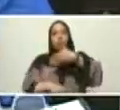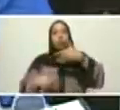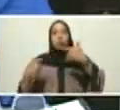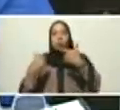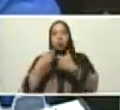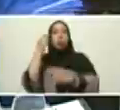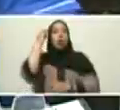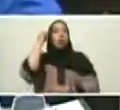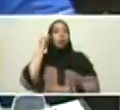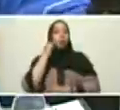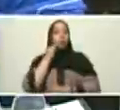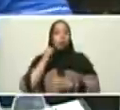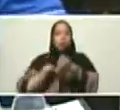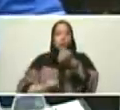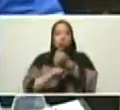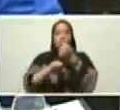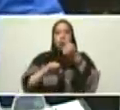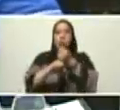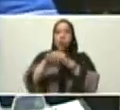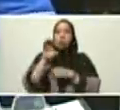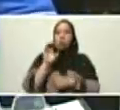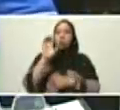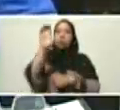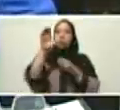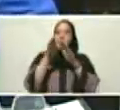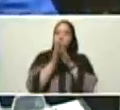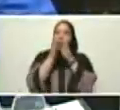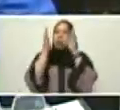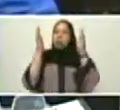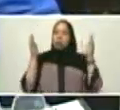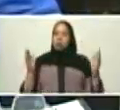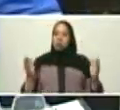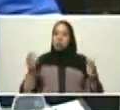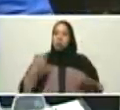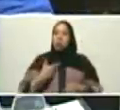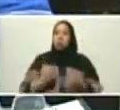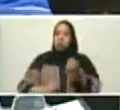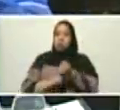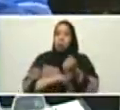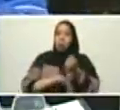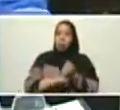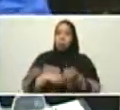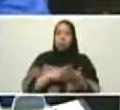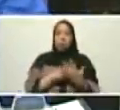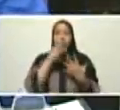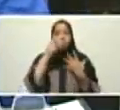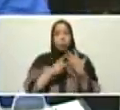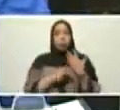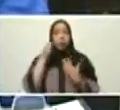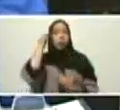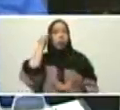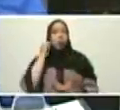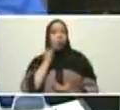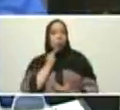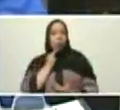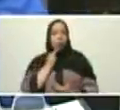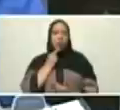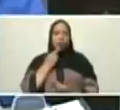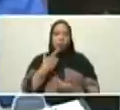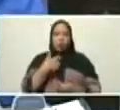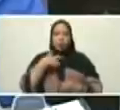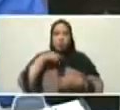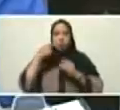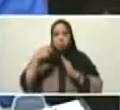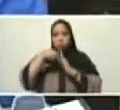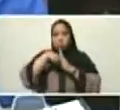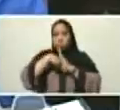Bolívar, la patria grande, como la sentimos nosotros los bolivarianos, sentimos profundamente la patria grande, lo que decía el general